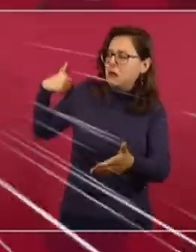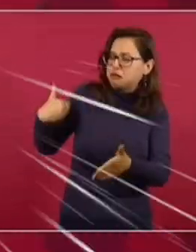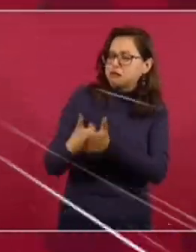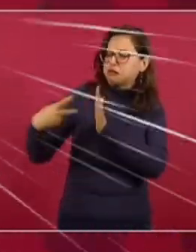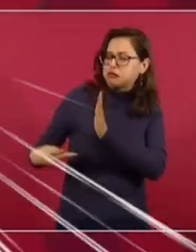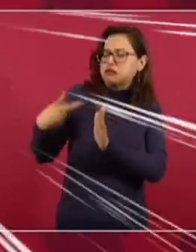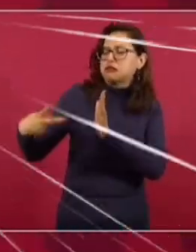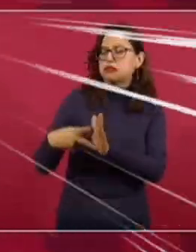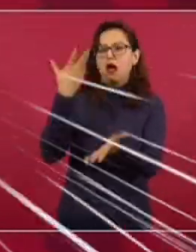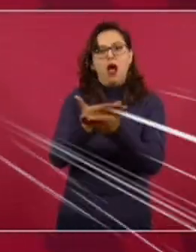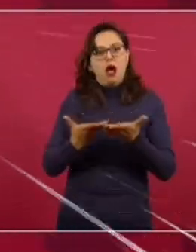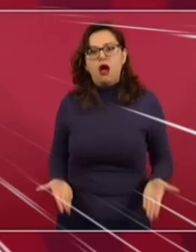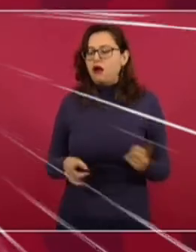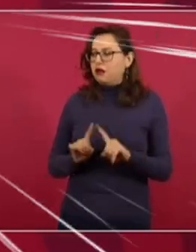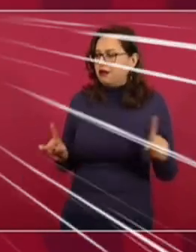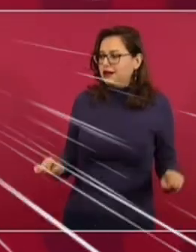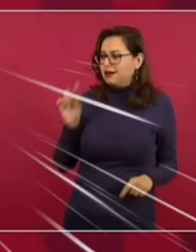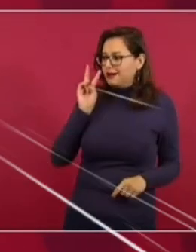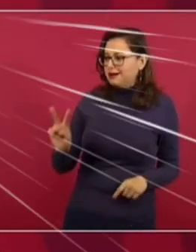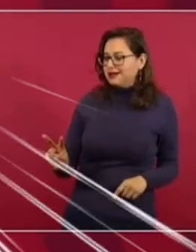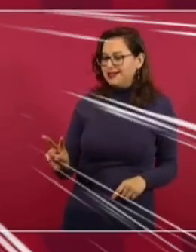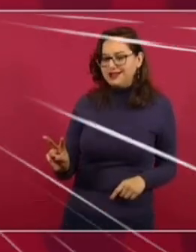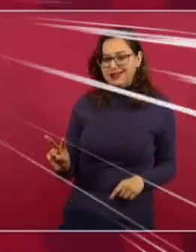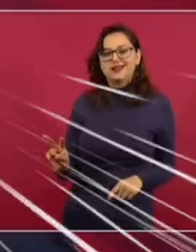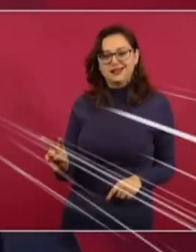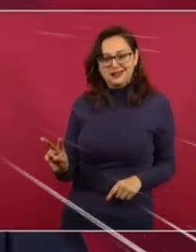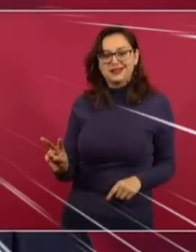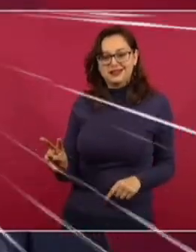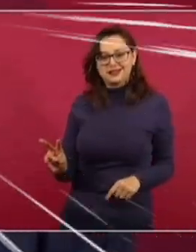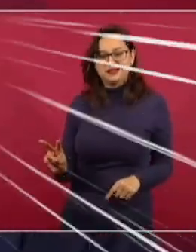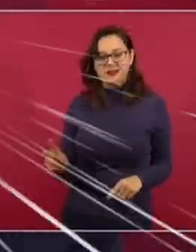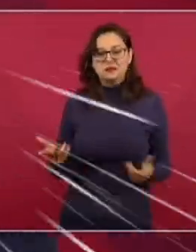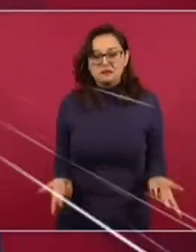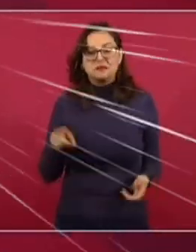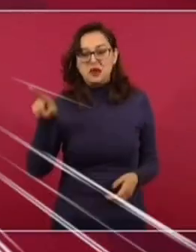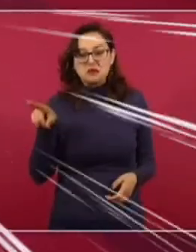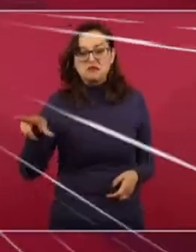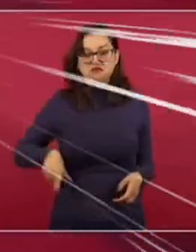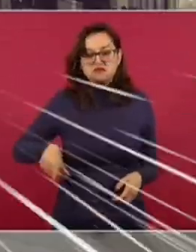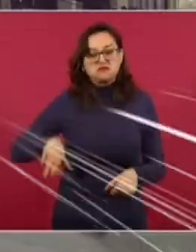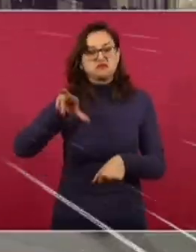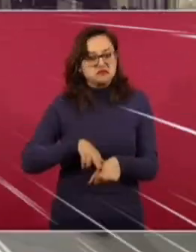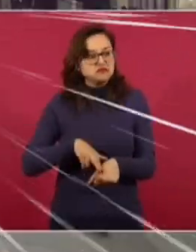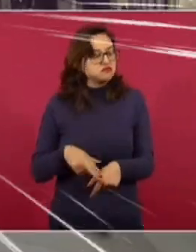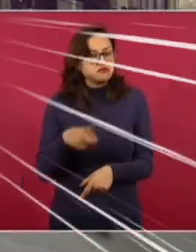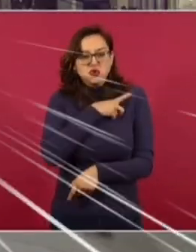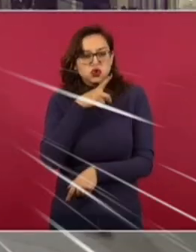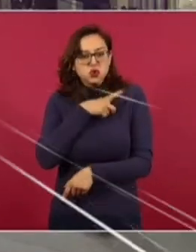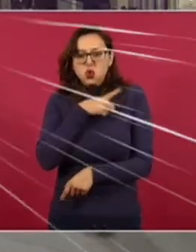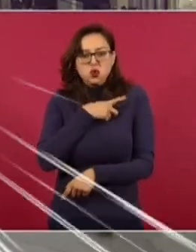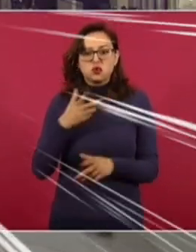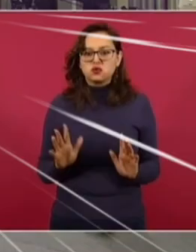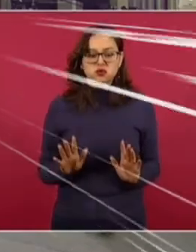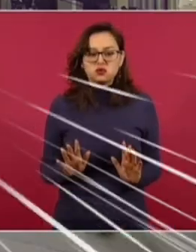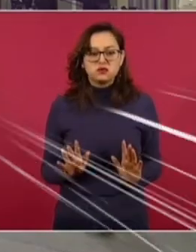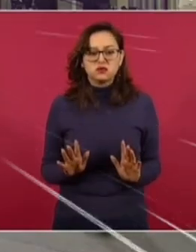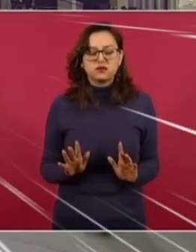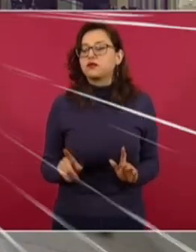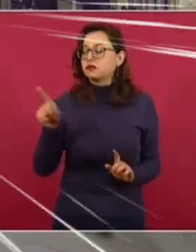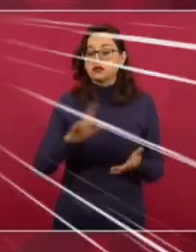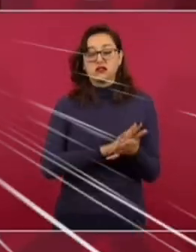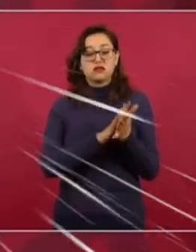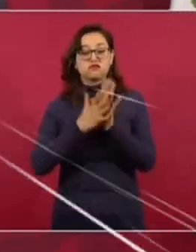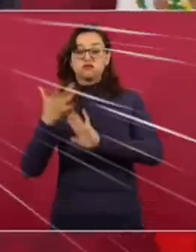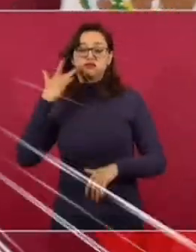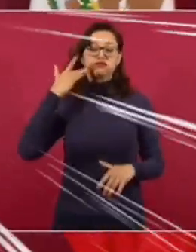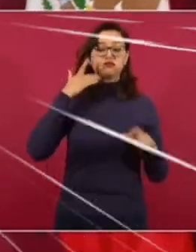Eso es el fondo. Pero la forma, ahí anda Cuitláhuac solo, no lo he visto transformarse,